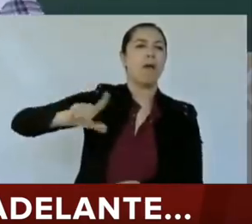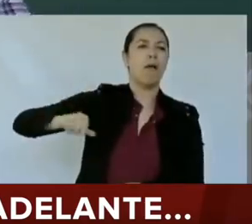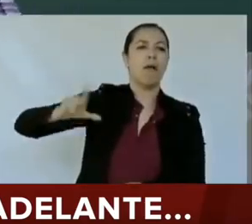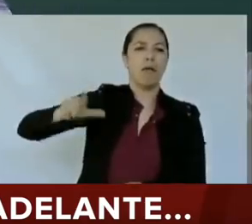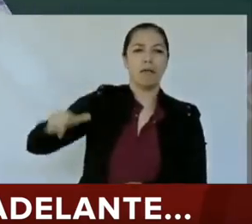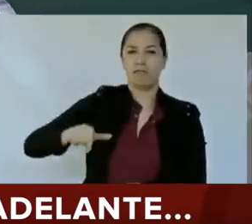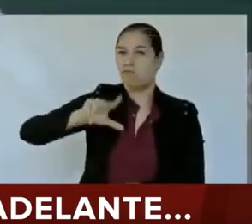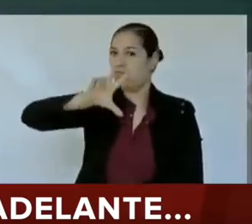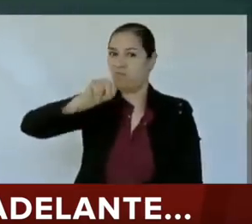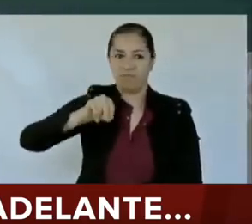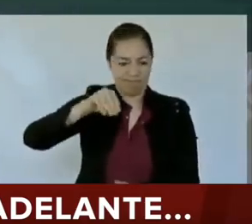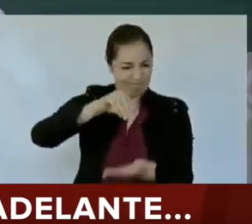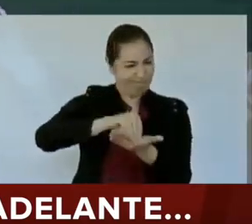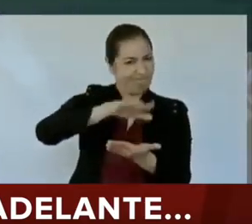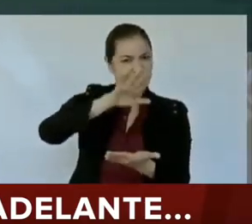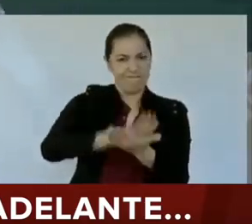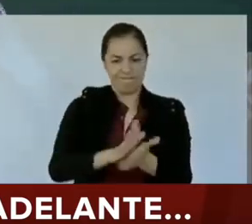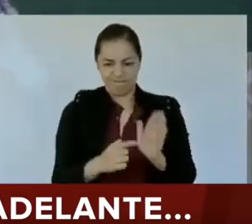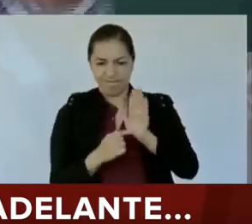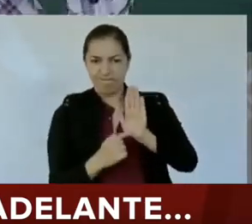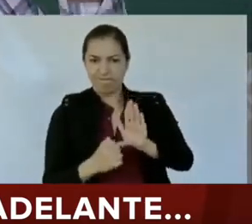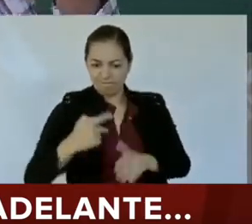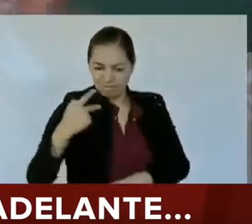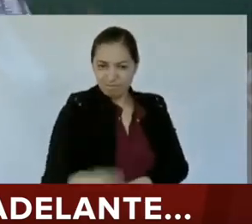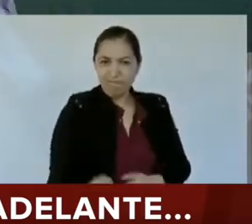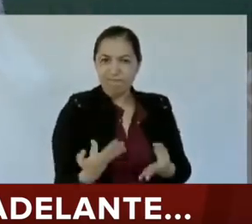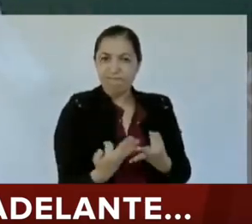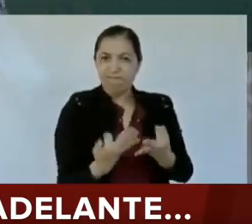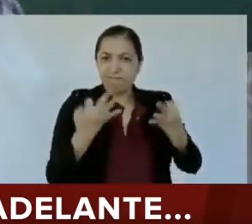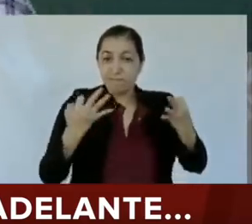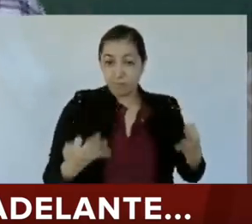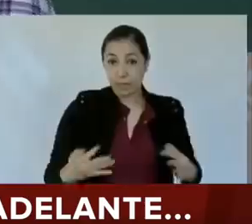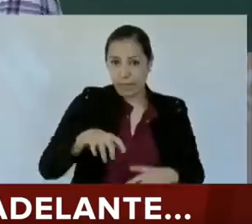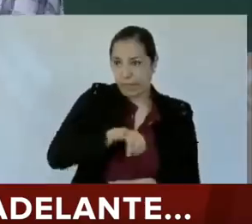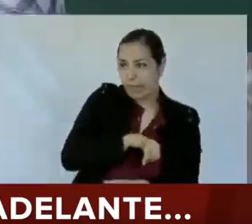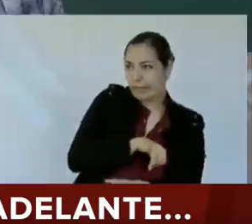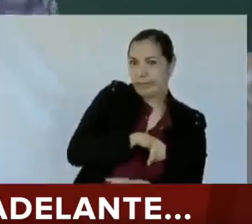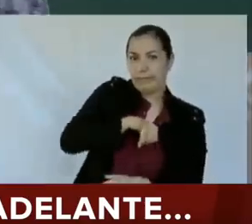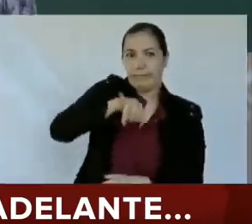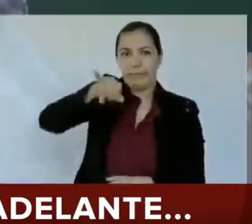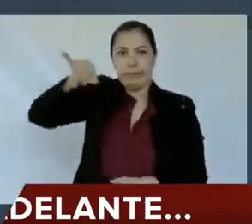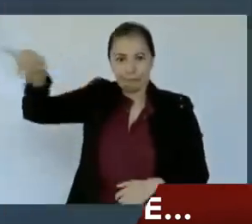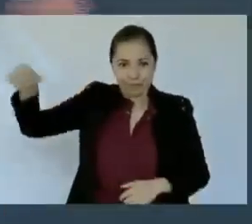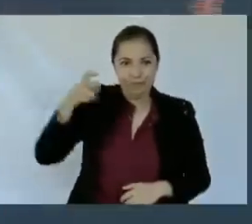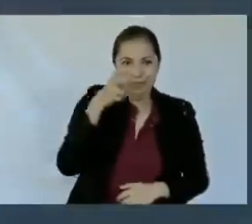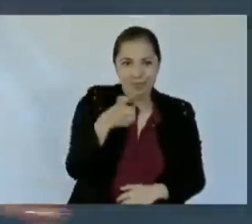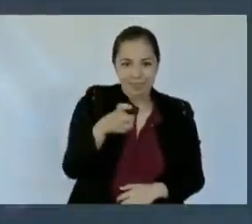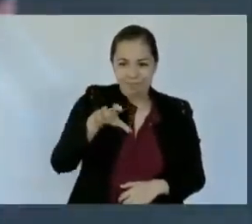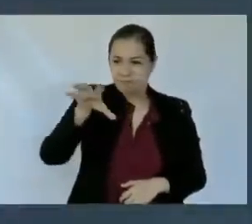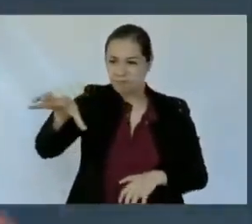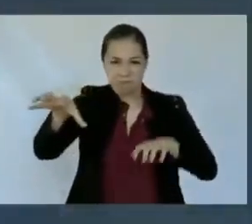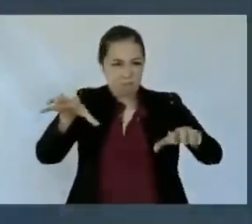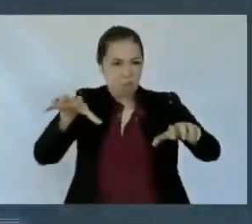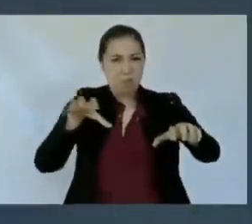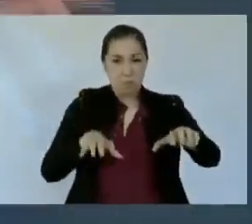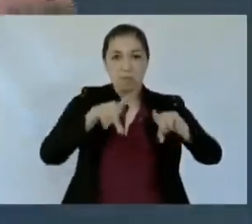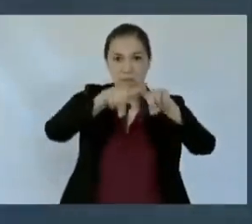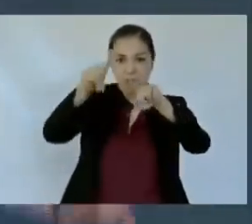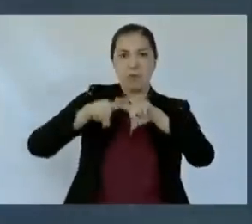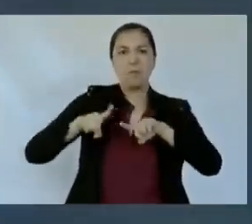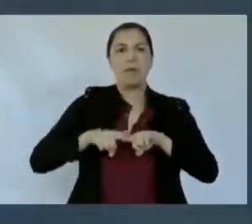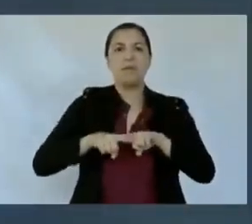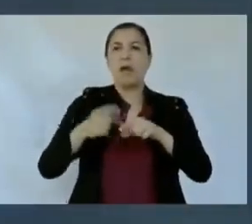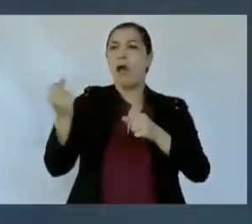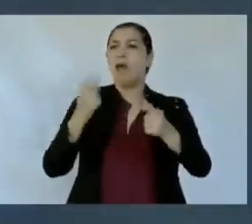están y estamos aquí en esta tierra, lejana de las comodidades, del confort,